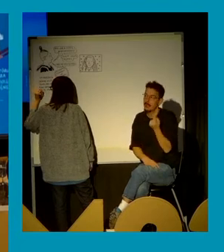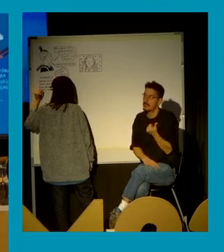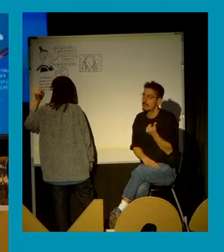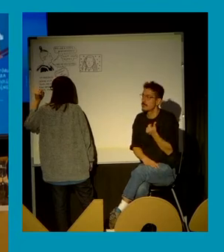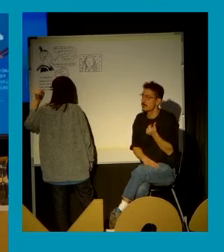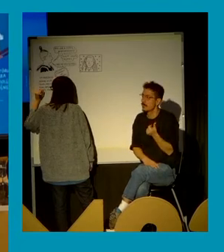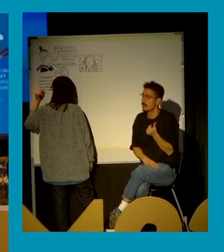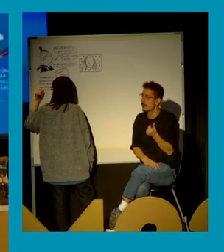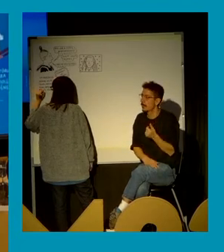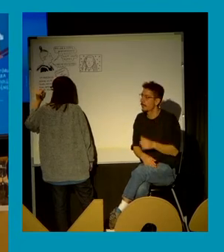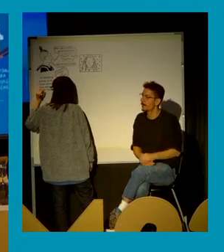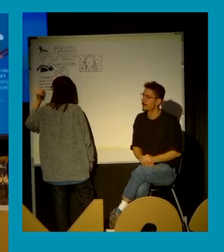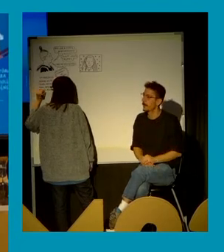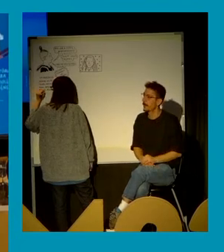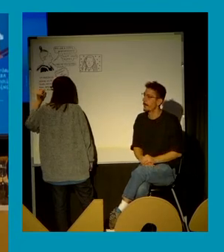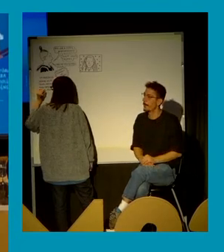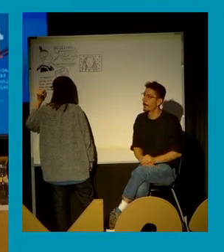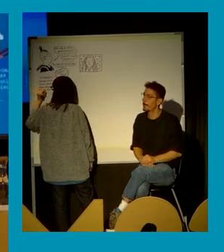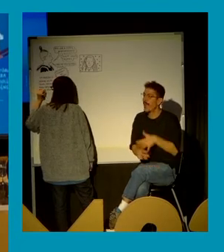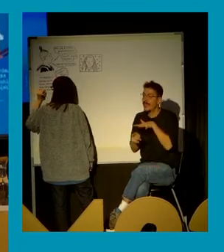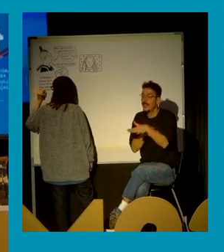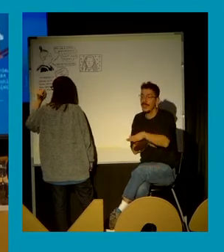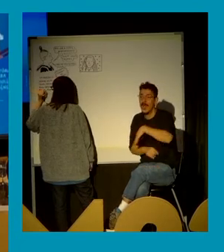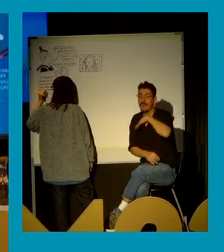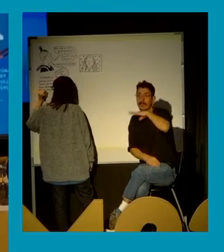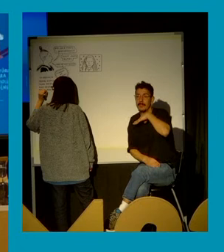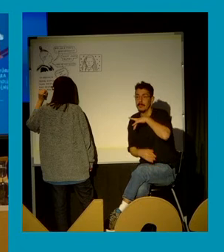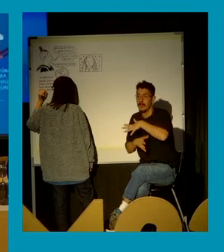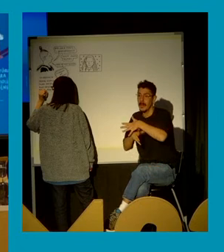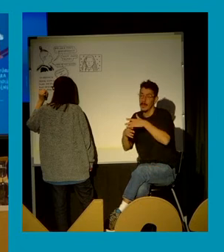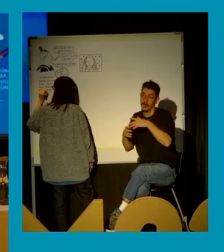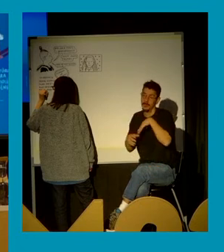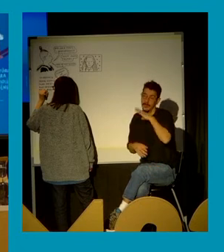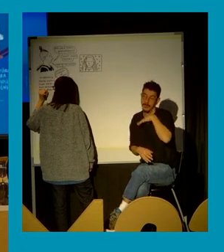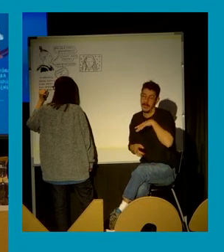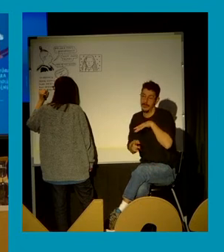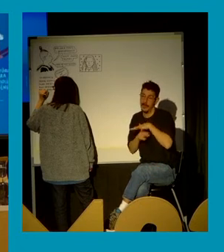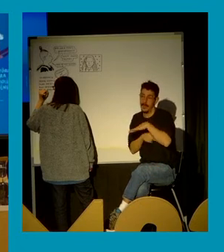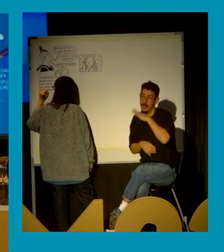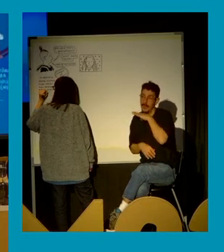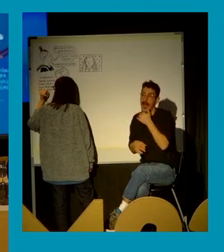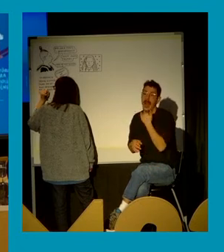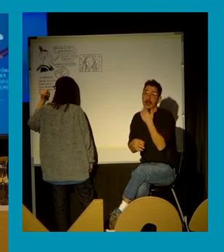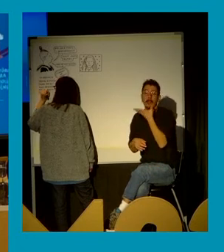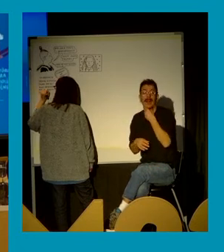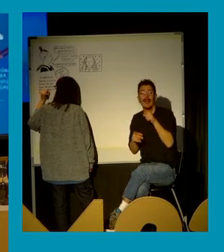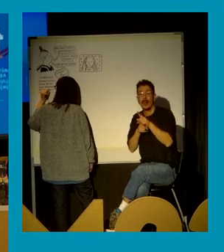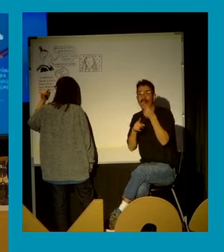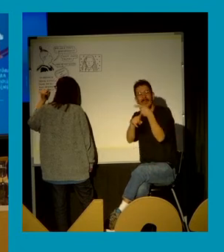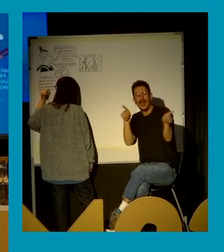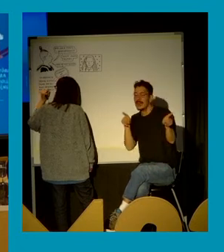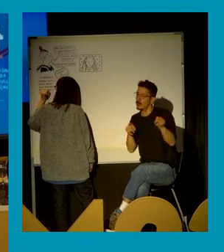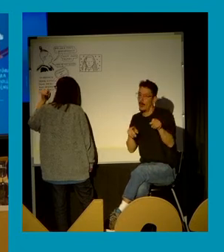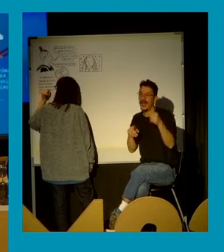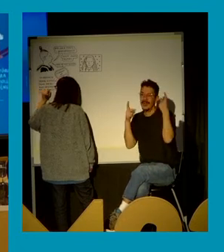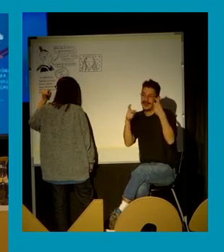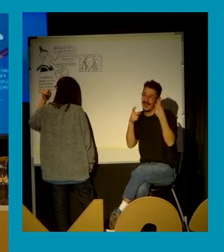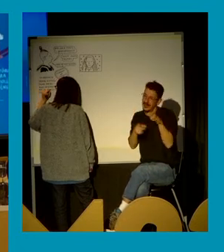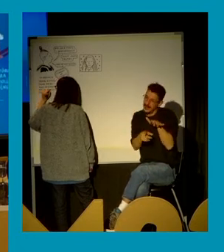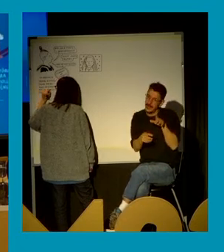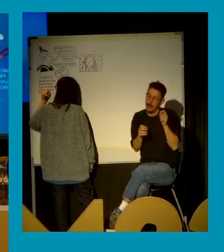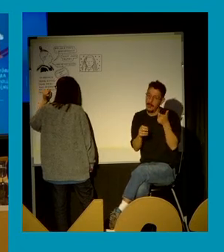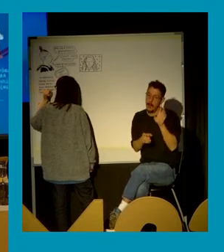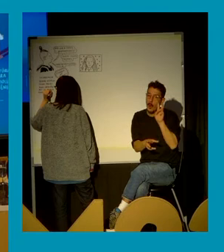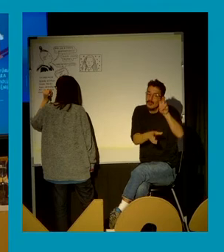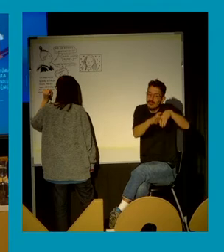incidencia mayor en aquellas violencias que están en la alteridad, en aquello que nos parece diferente. Porque en realidad, y